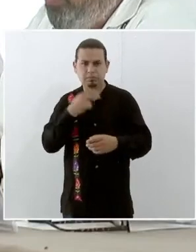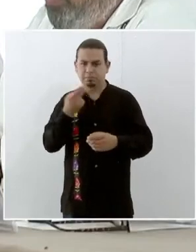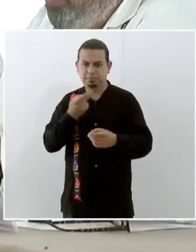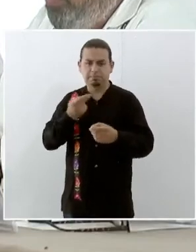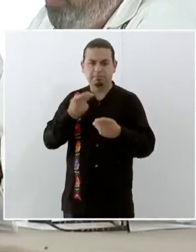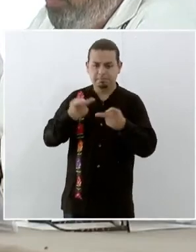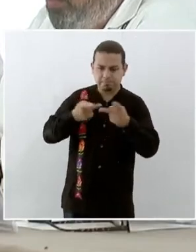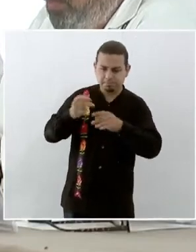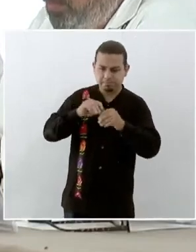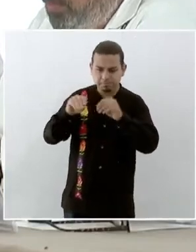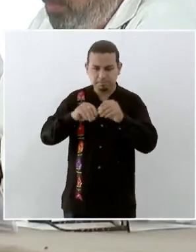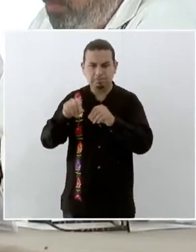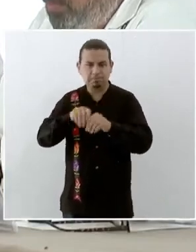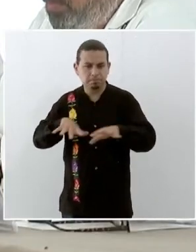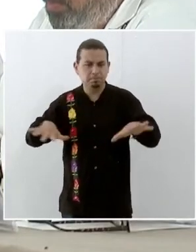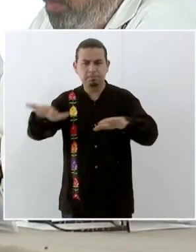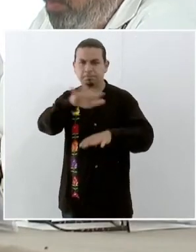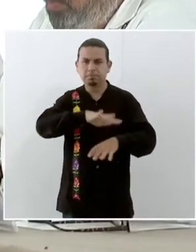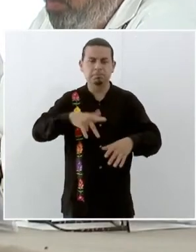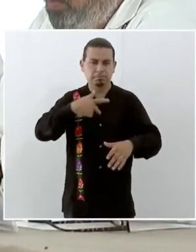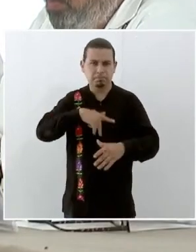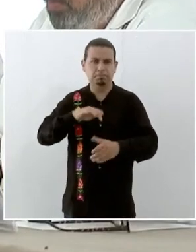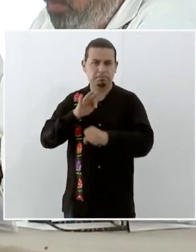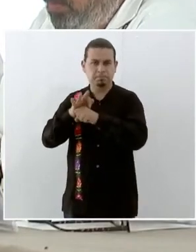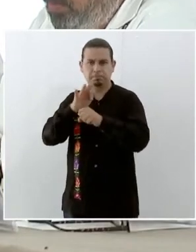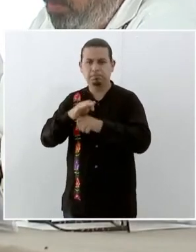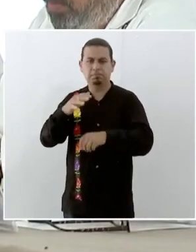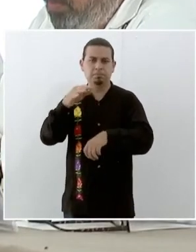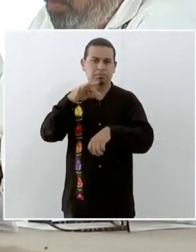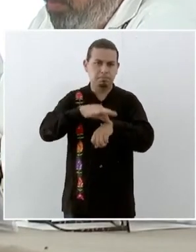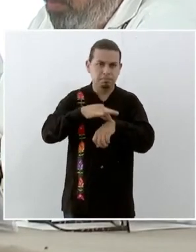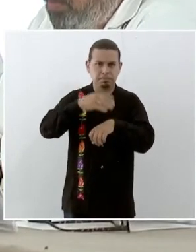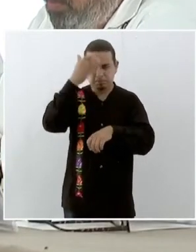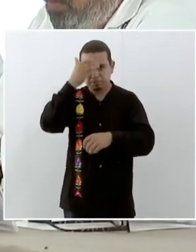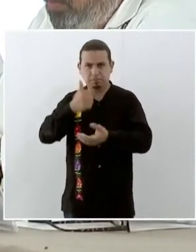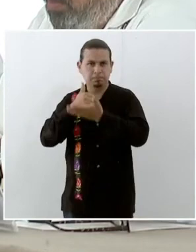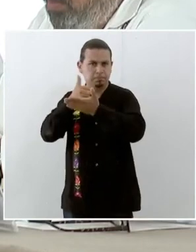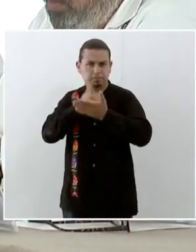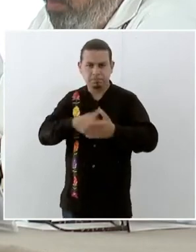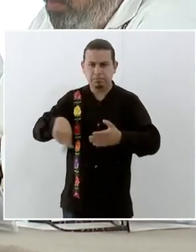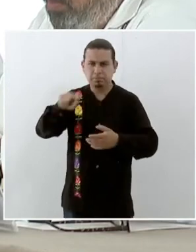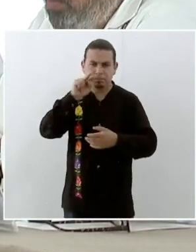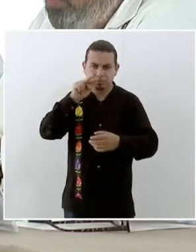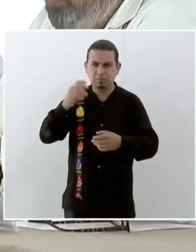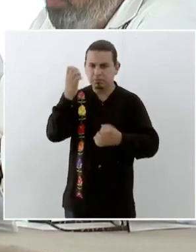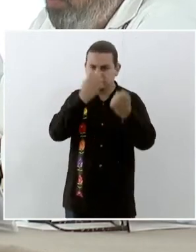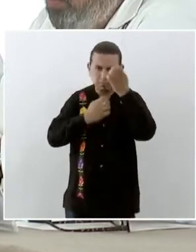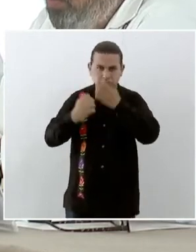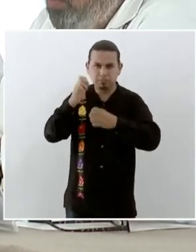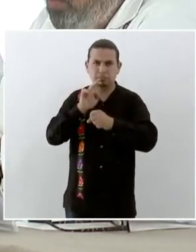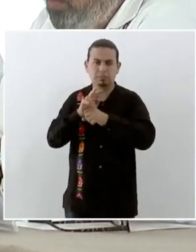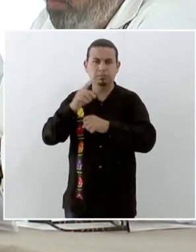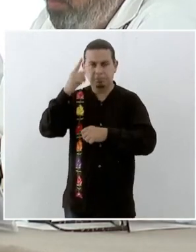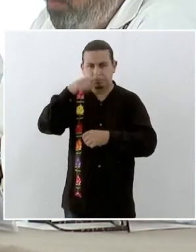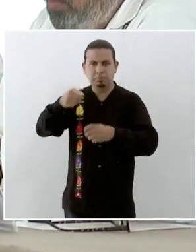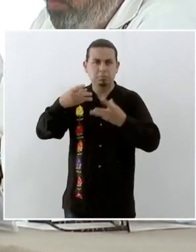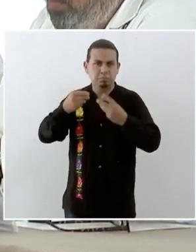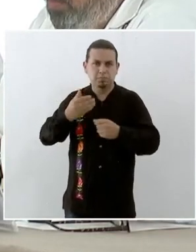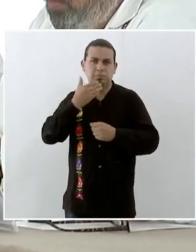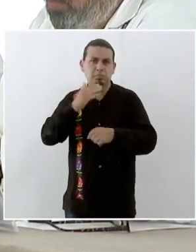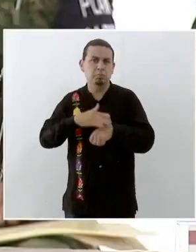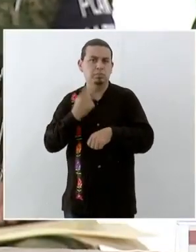idea del apoyo directo a los municipios sería preferible que ustedes lo puedan dirigir a agua caminos equipamiento porque ya